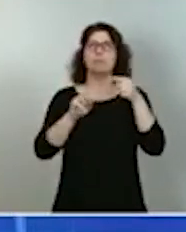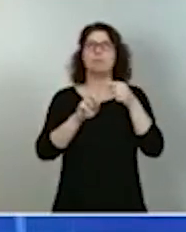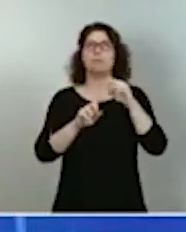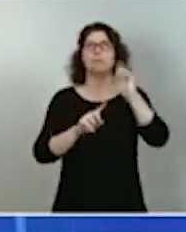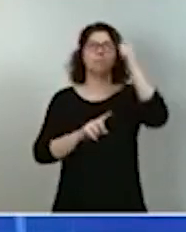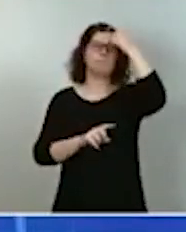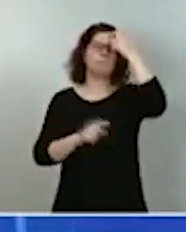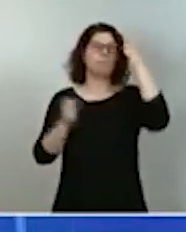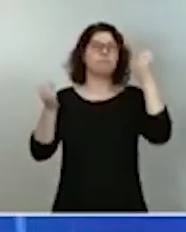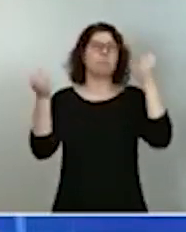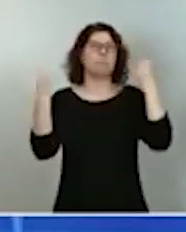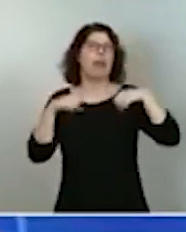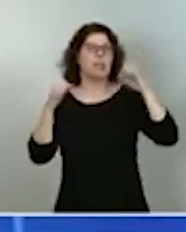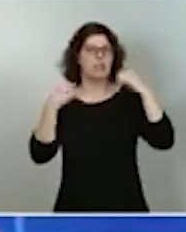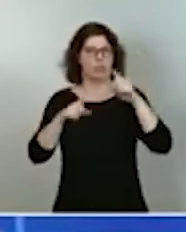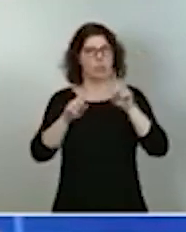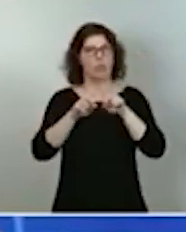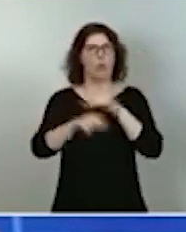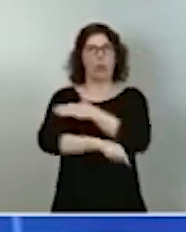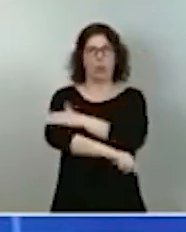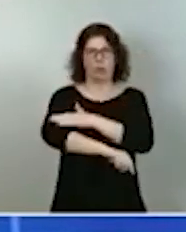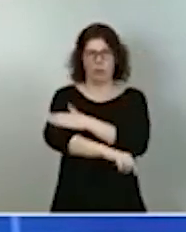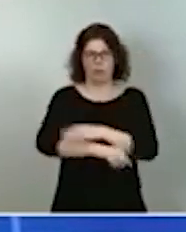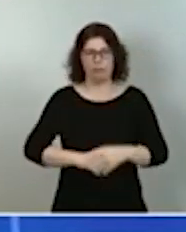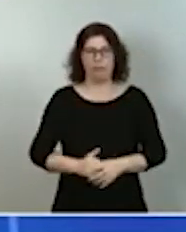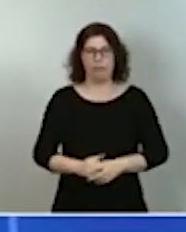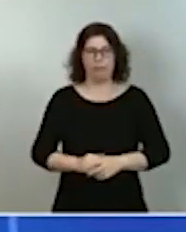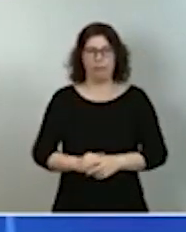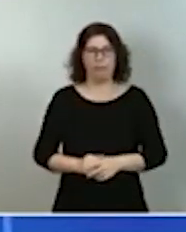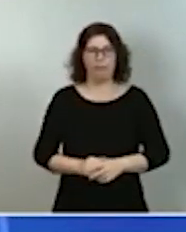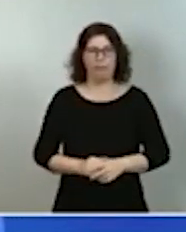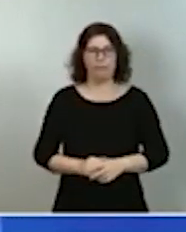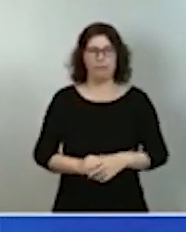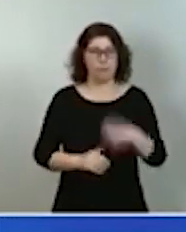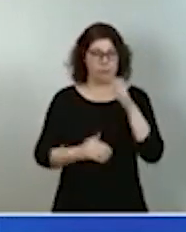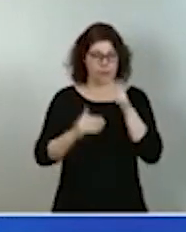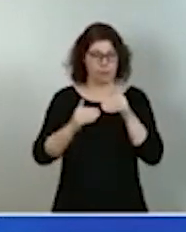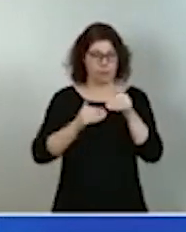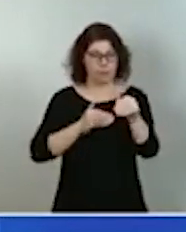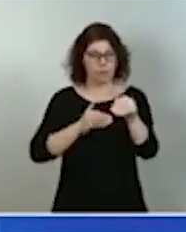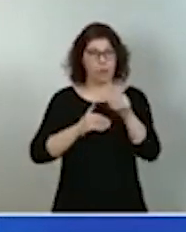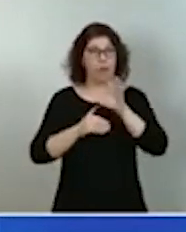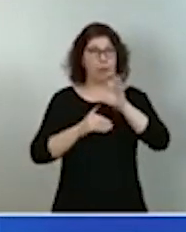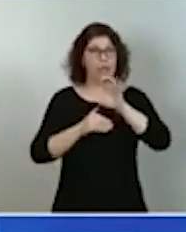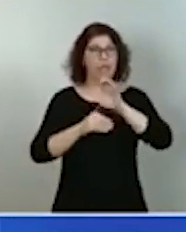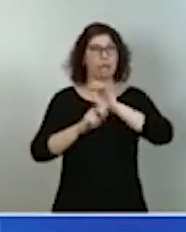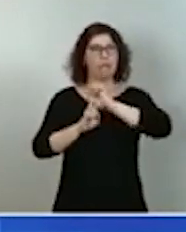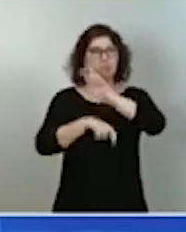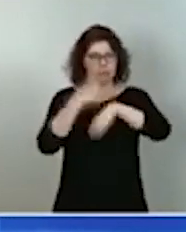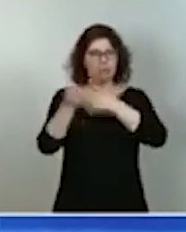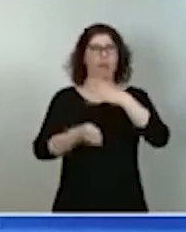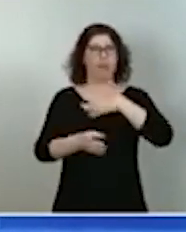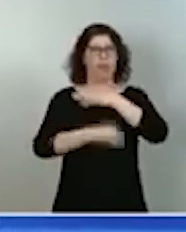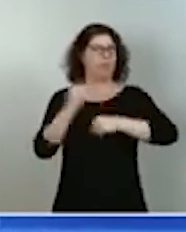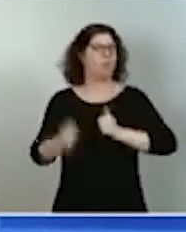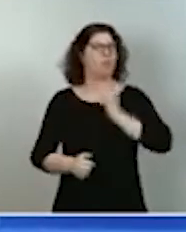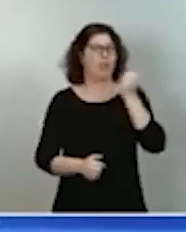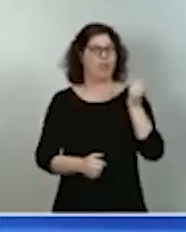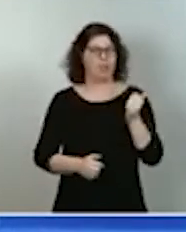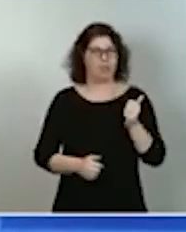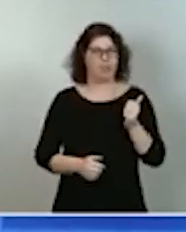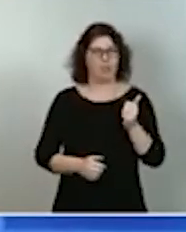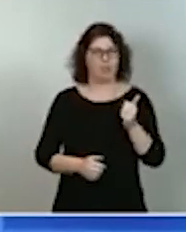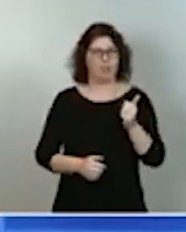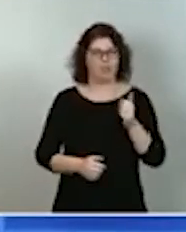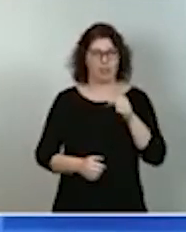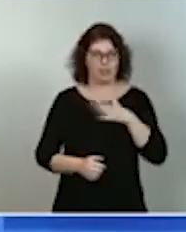buena gobernanza. Estamos ante la oportunidad de transformar el país, invertir en presente y futuro, y eso exige fortalecer